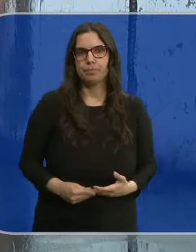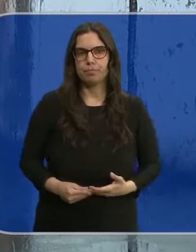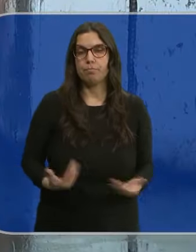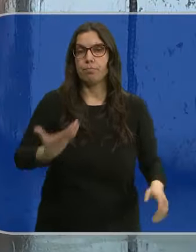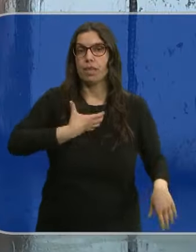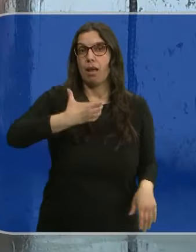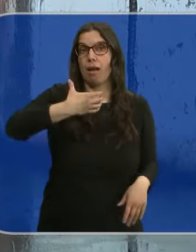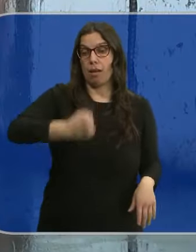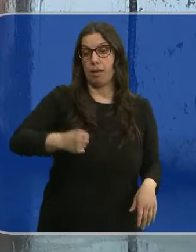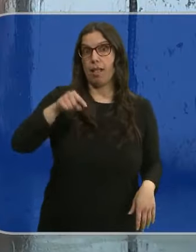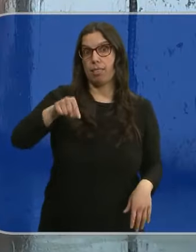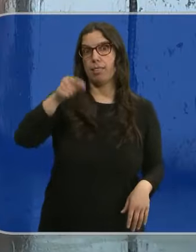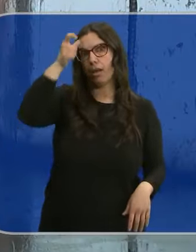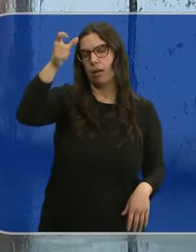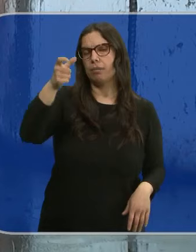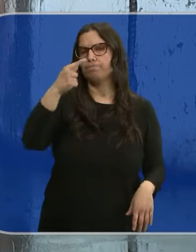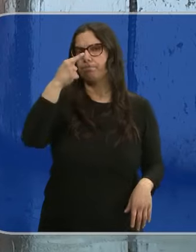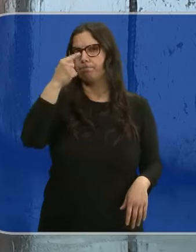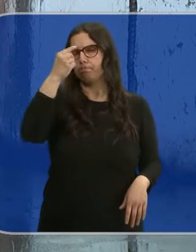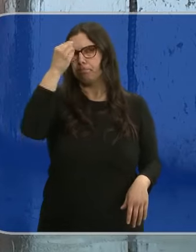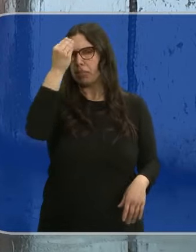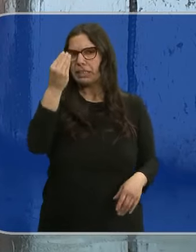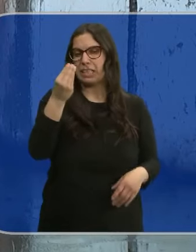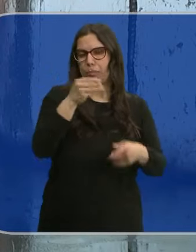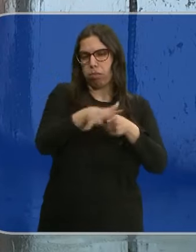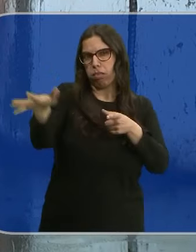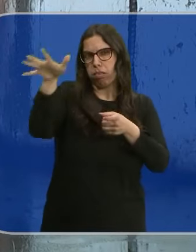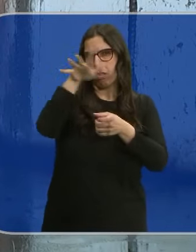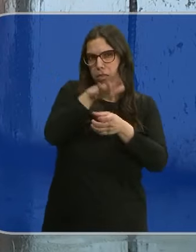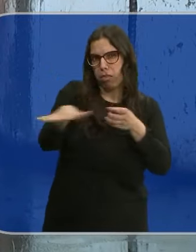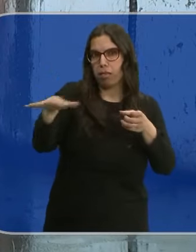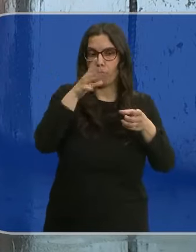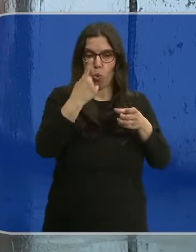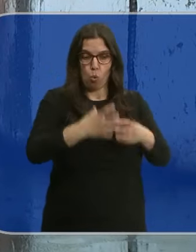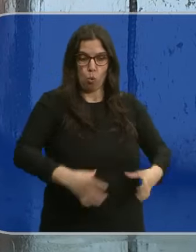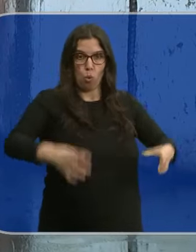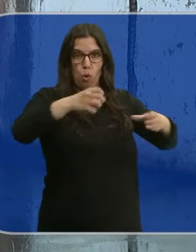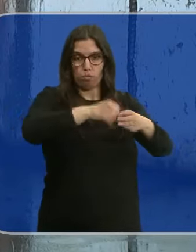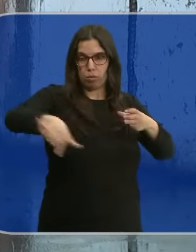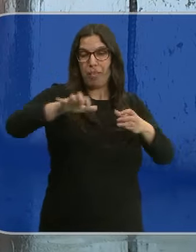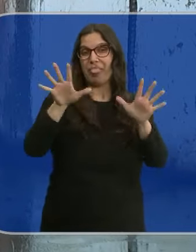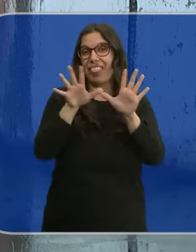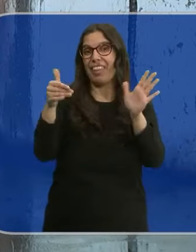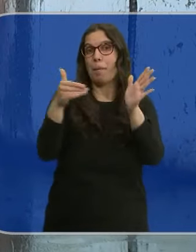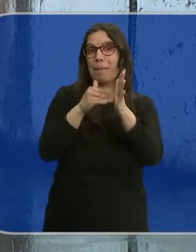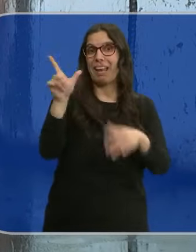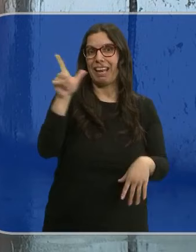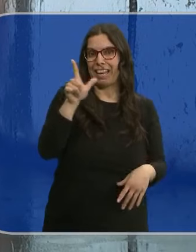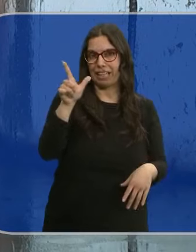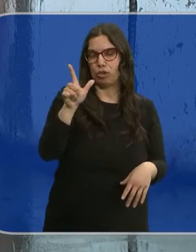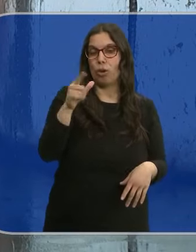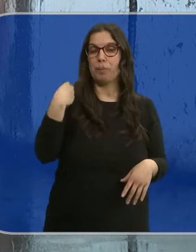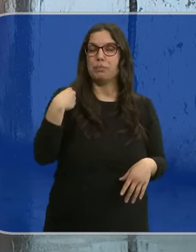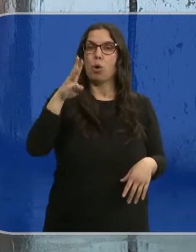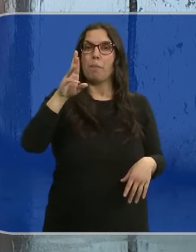El alcalde de Sargentes de La Lora estima que hayan podido verterse al exterior procedentes de uno de los tanques. 10.000 litros de parafina, un